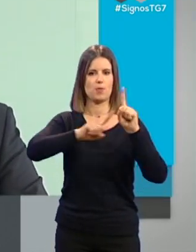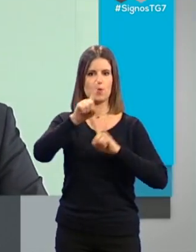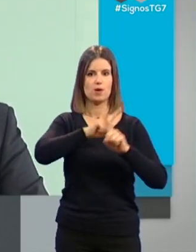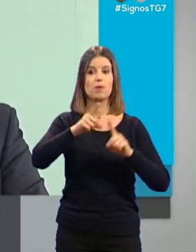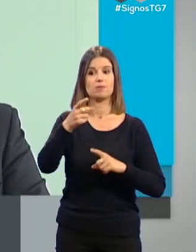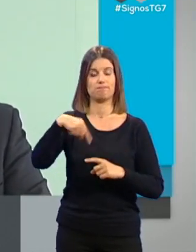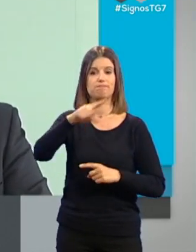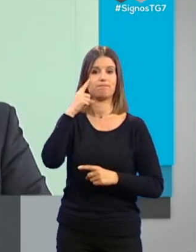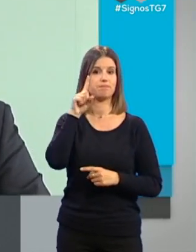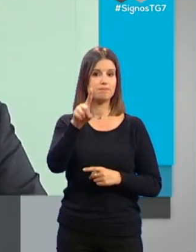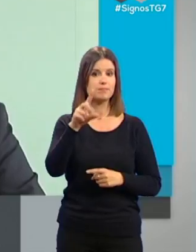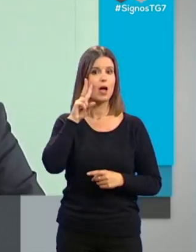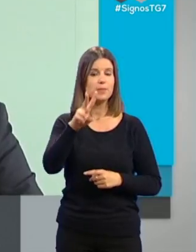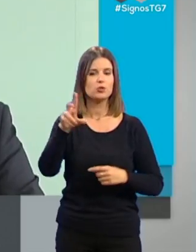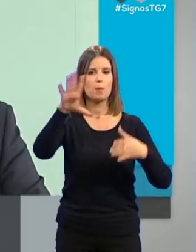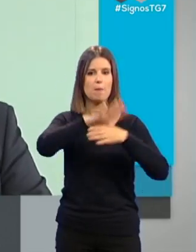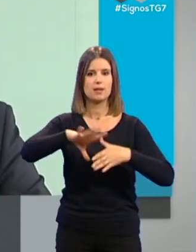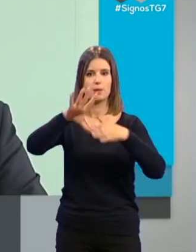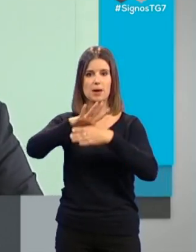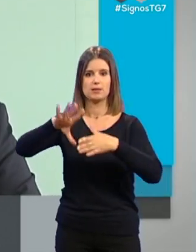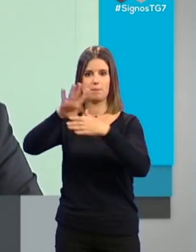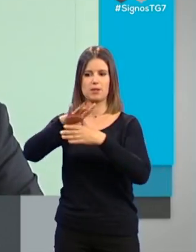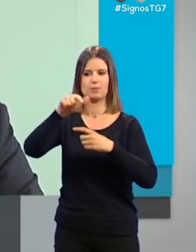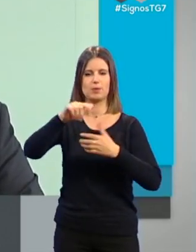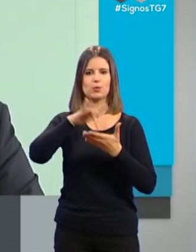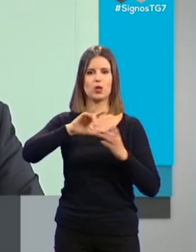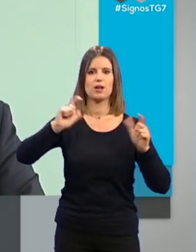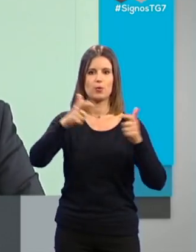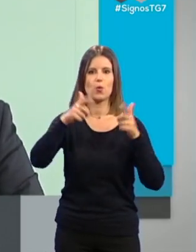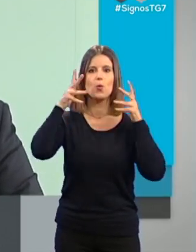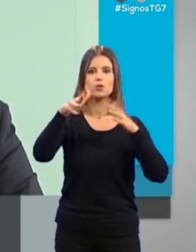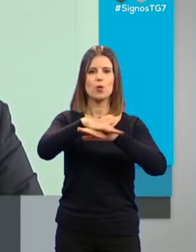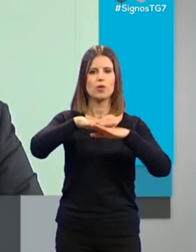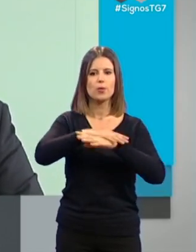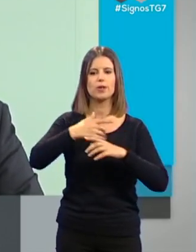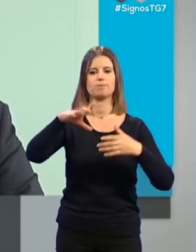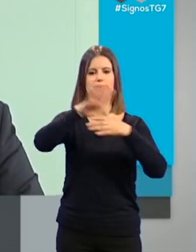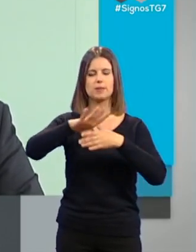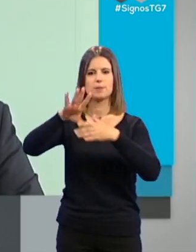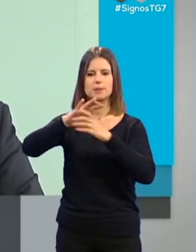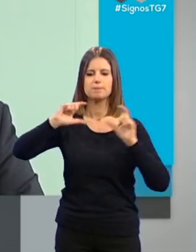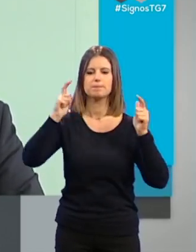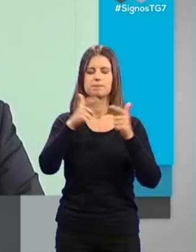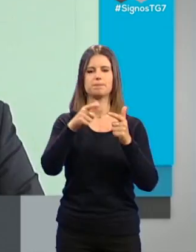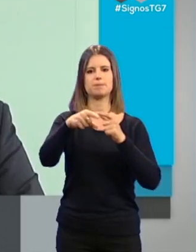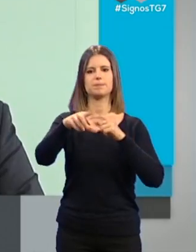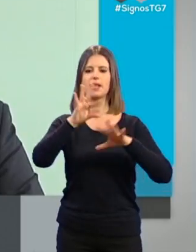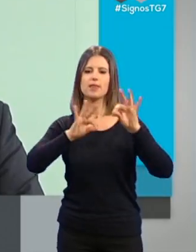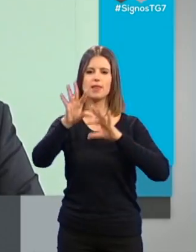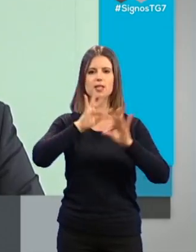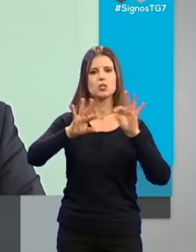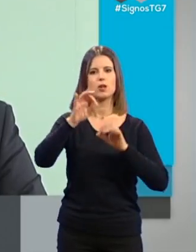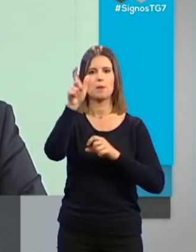Ustedes han visto que todos los martes se van produciendo porque cuando se reúne el Consejo de Gobierno se van reuniendo y se van tomando las decisiones de